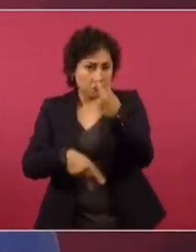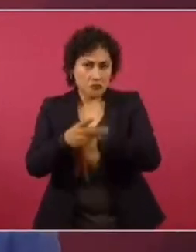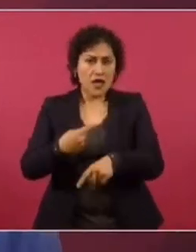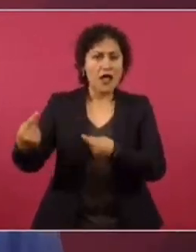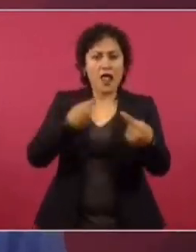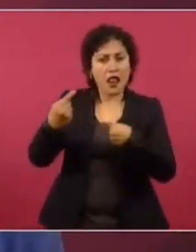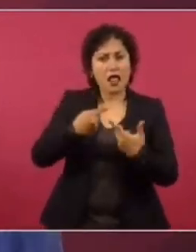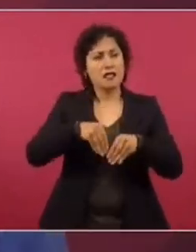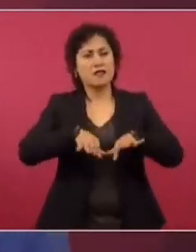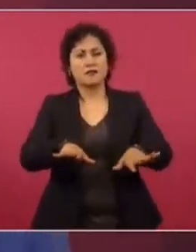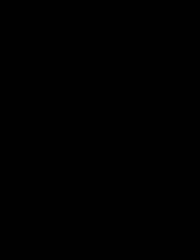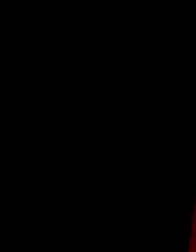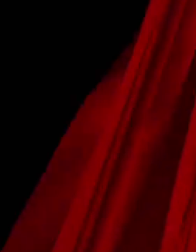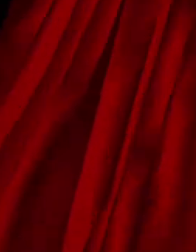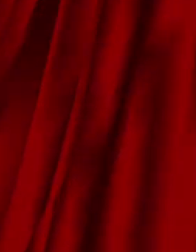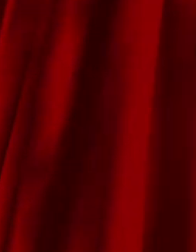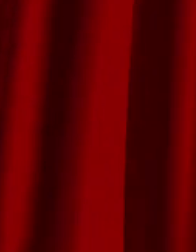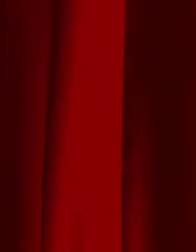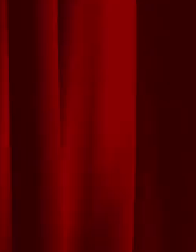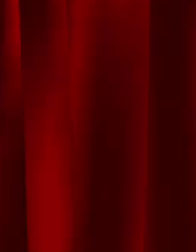imponerse. Ya no son esos tiempos.